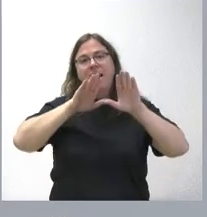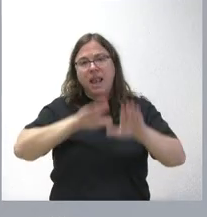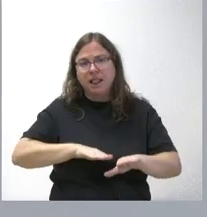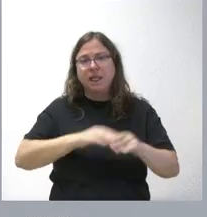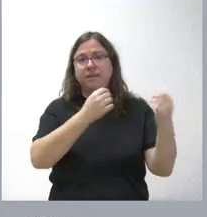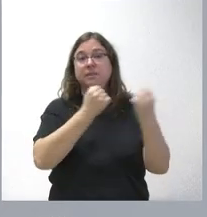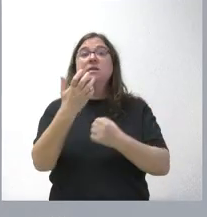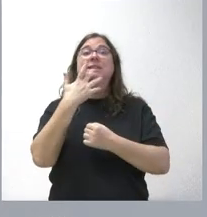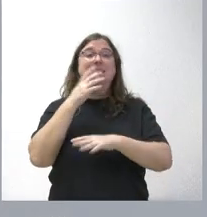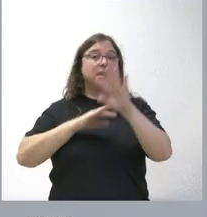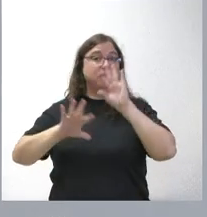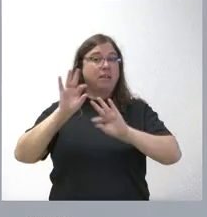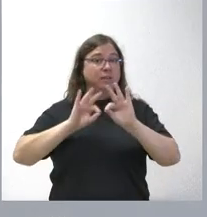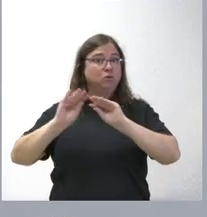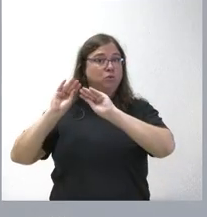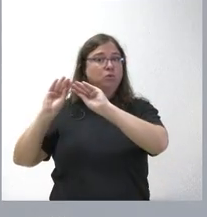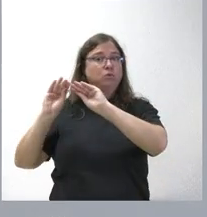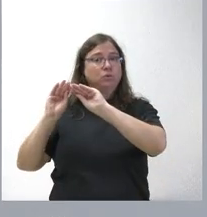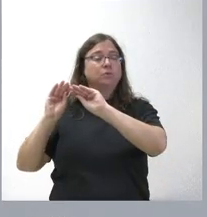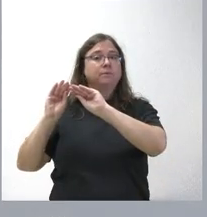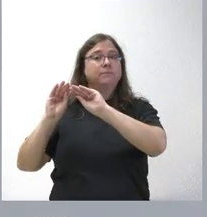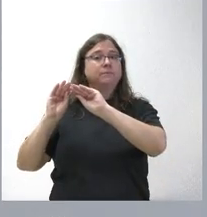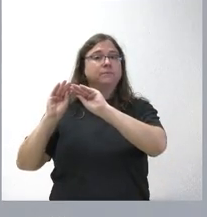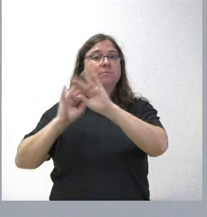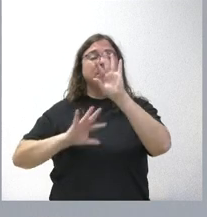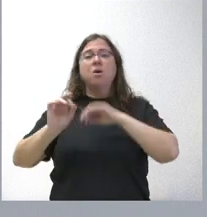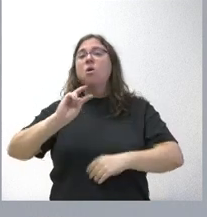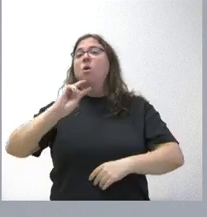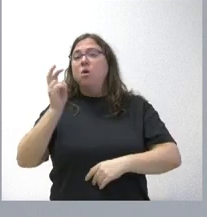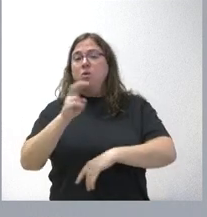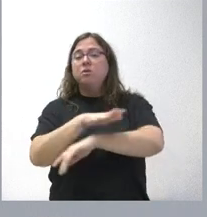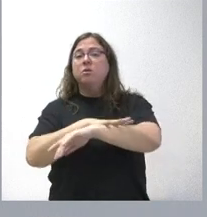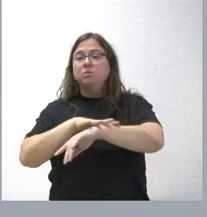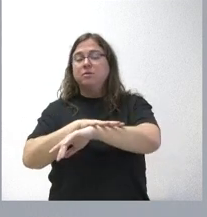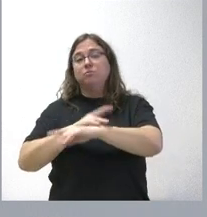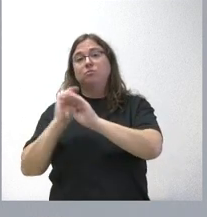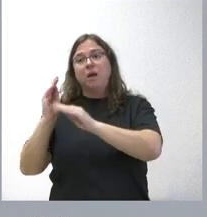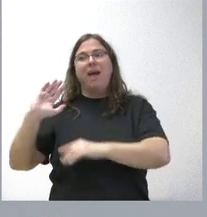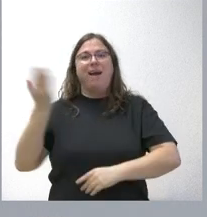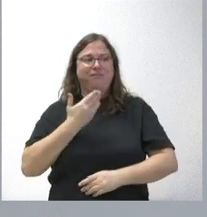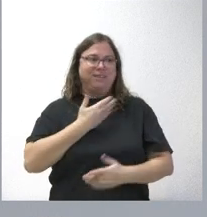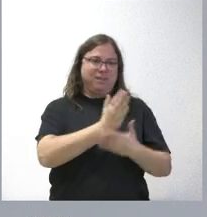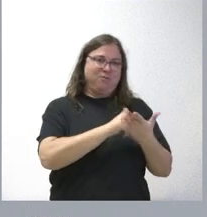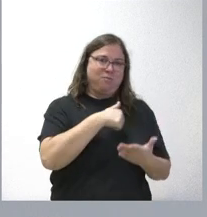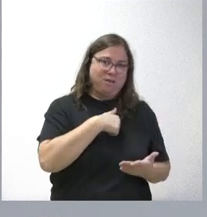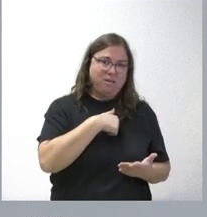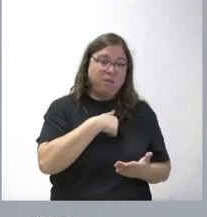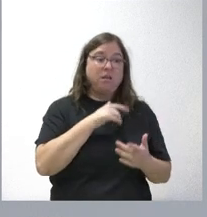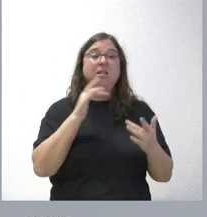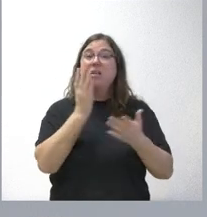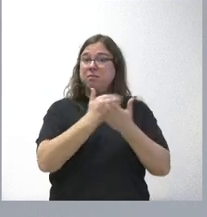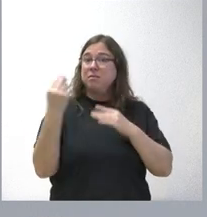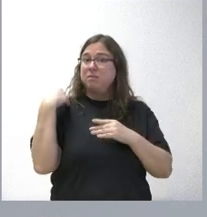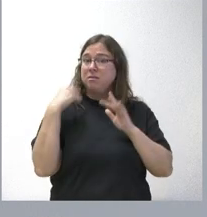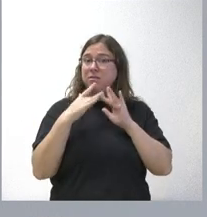que es que si se toman decisiones de otra Administración con impacto para otra Administración sin contar con esa Administración,